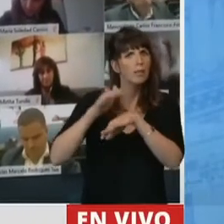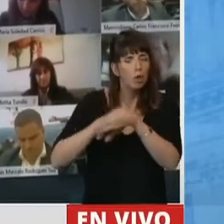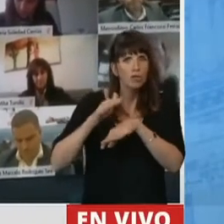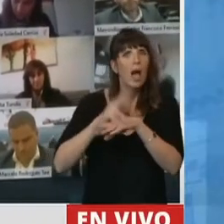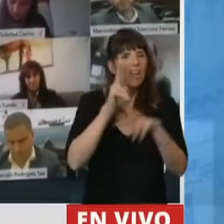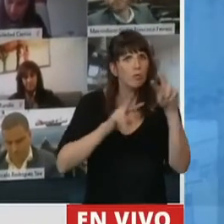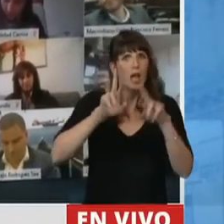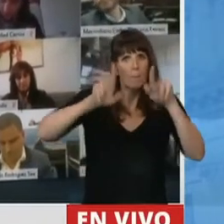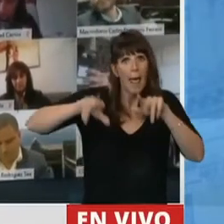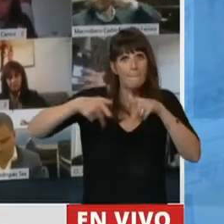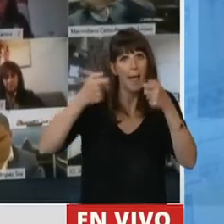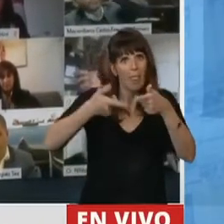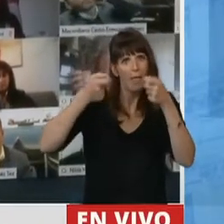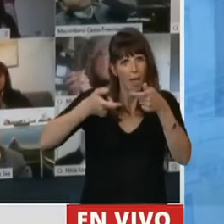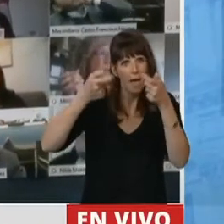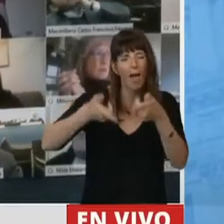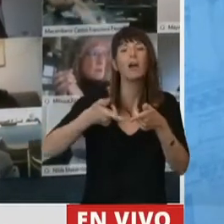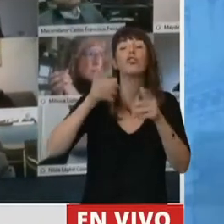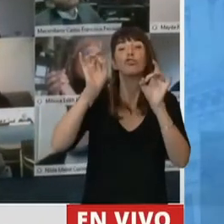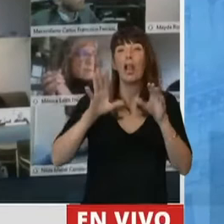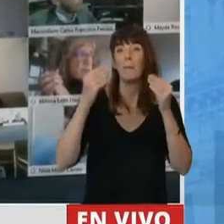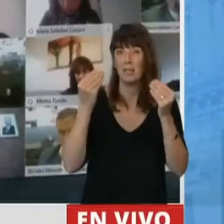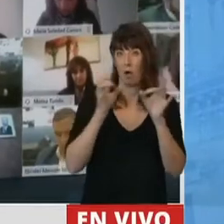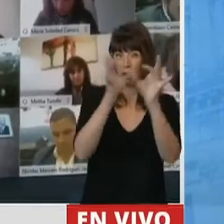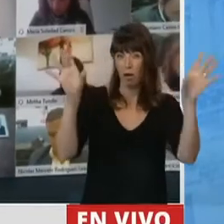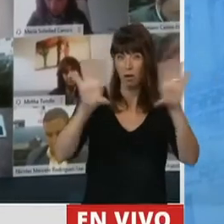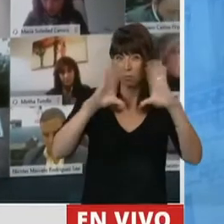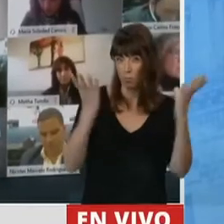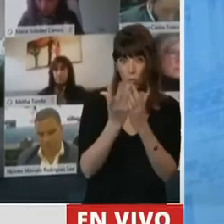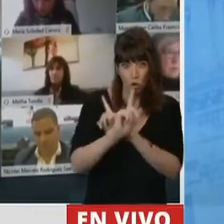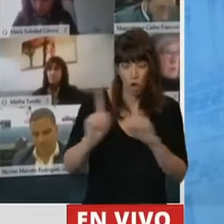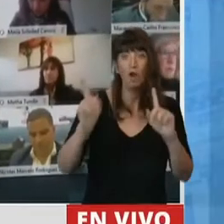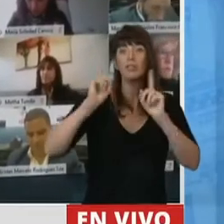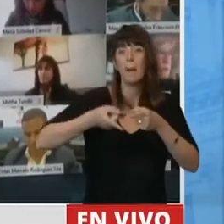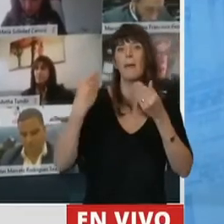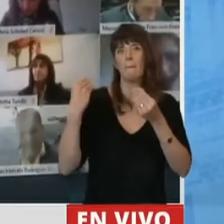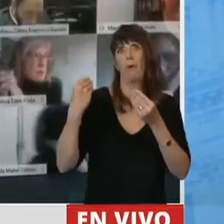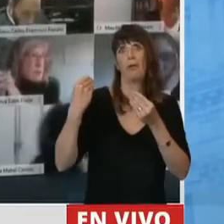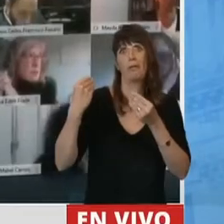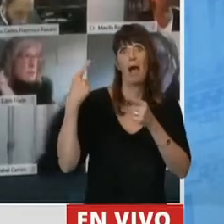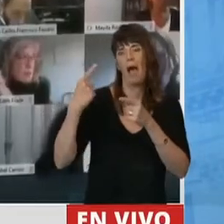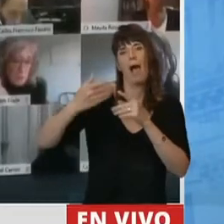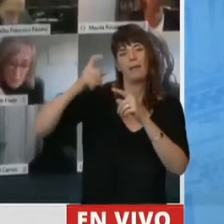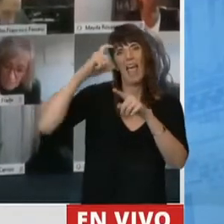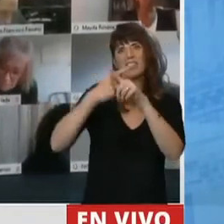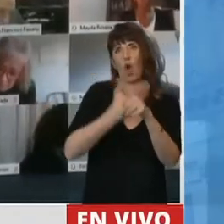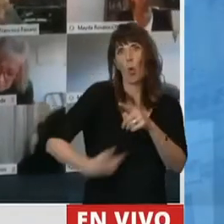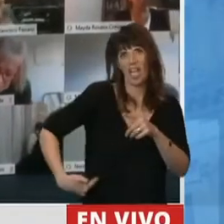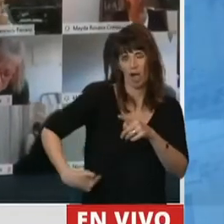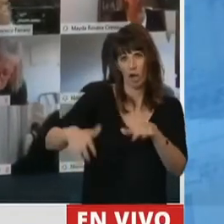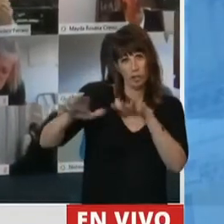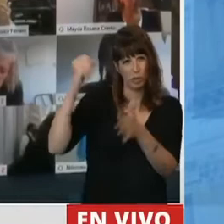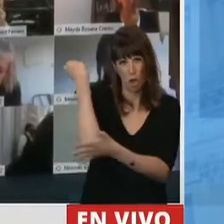tomando desde el primer día, no solo por la pandemia, sino también por la situación económica heredada. A mí lo que sí me resulta